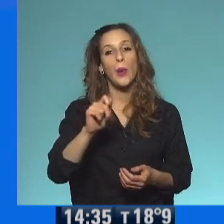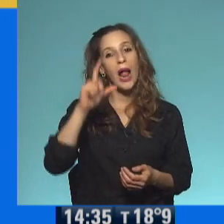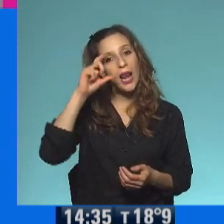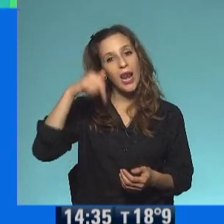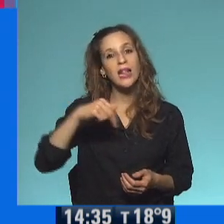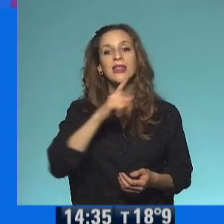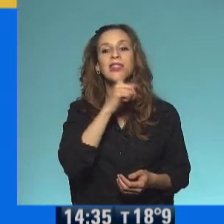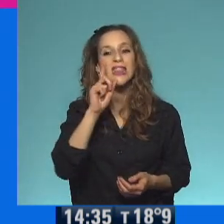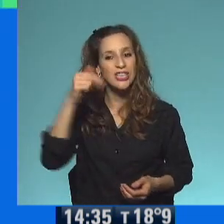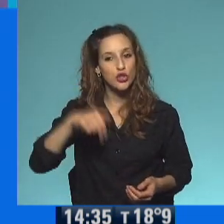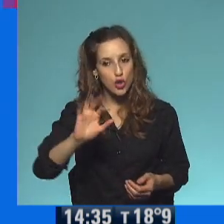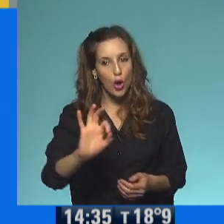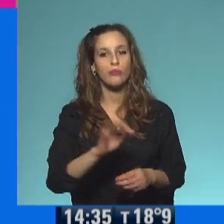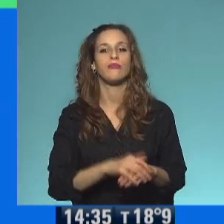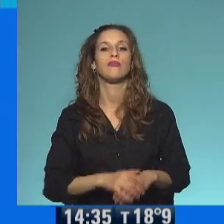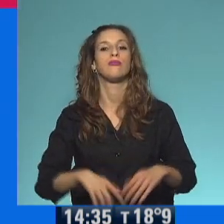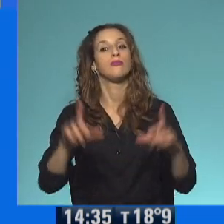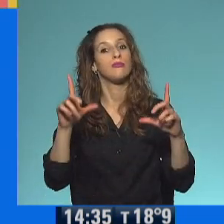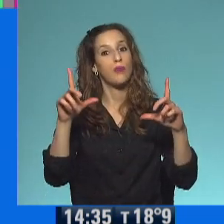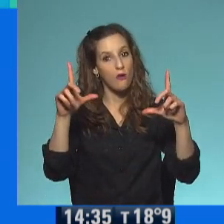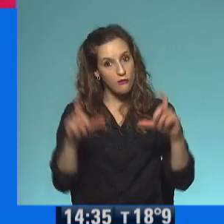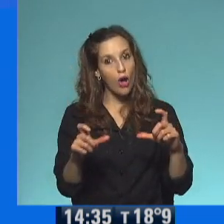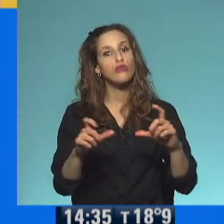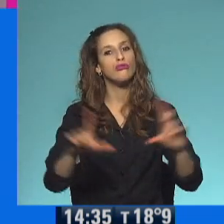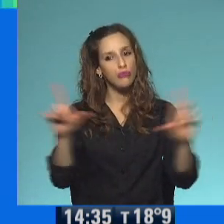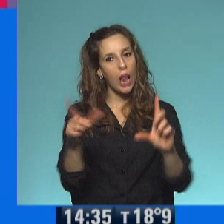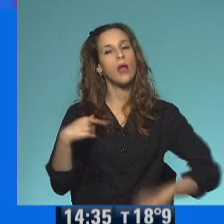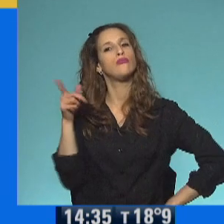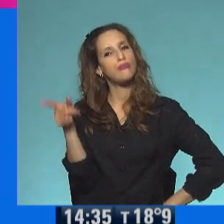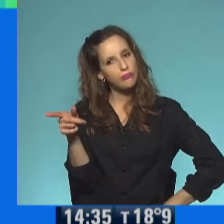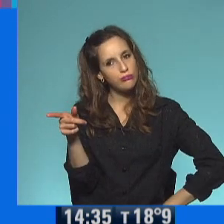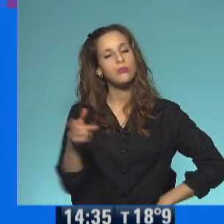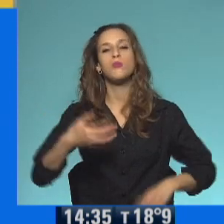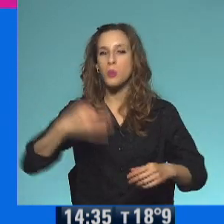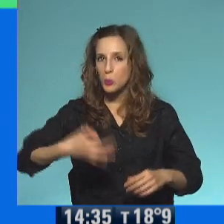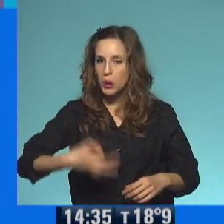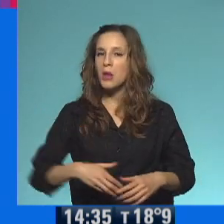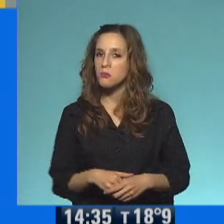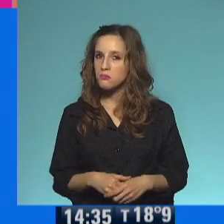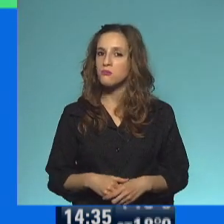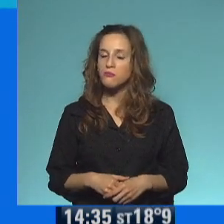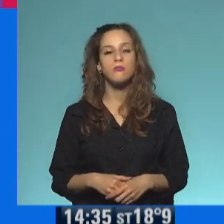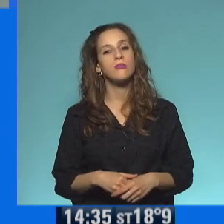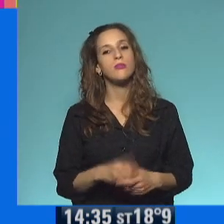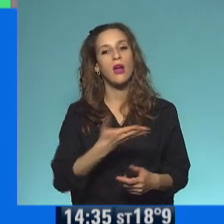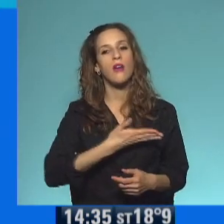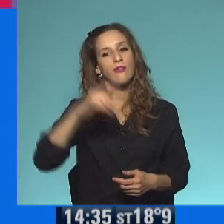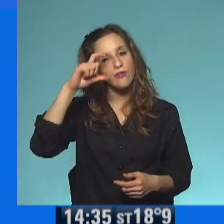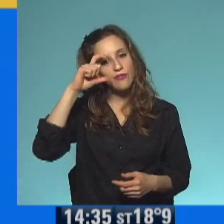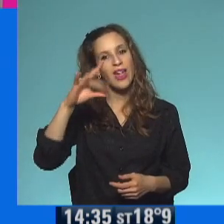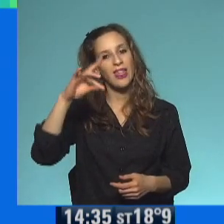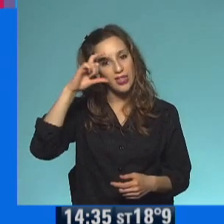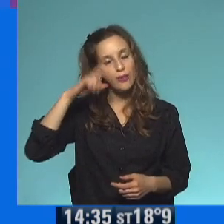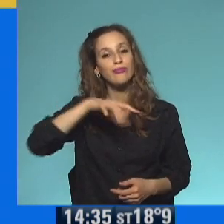Valentino Vigiano Bianchi señalando el mapa. Muy bien. Muy canchero ahí. Fede, de Santo Tomé.